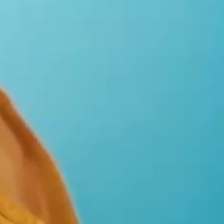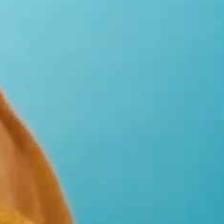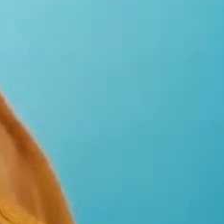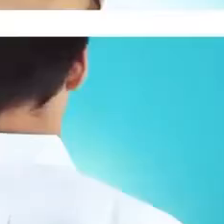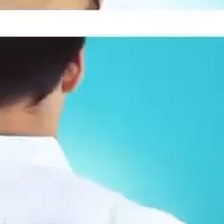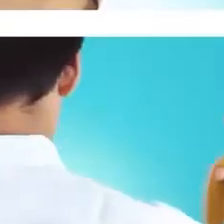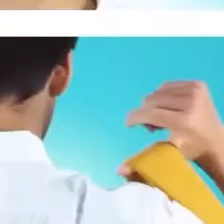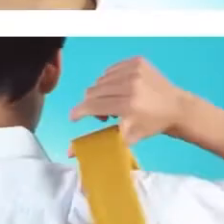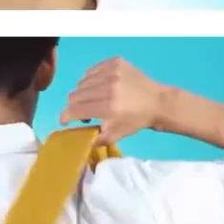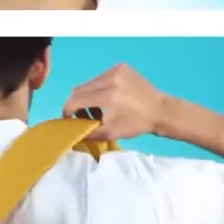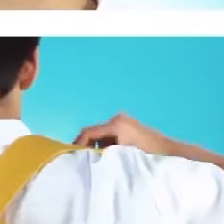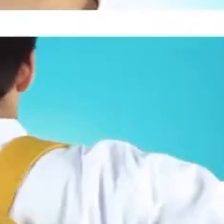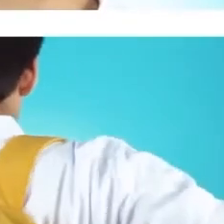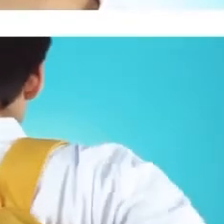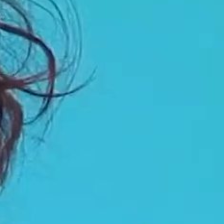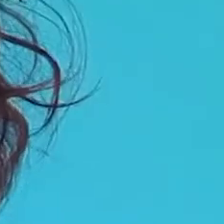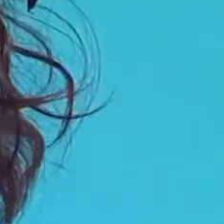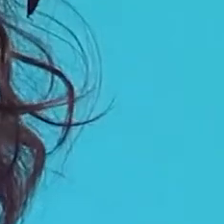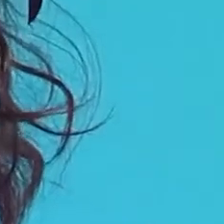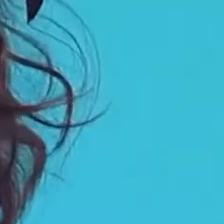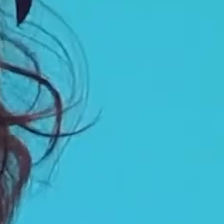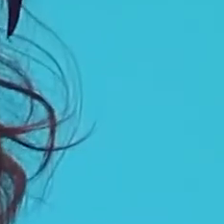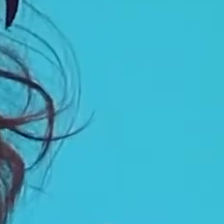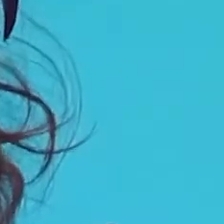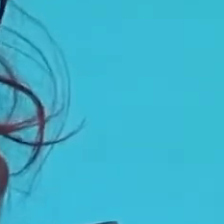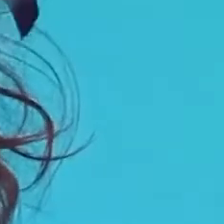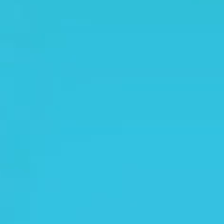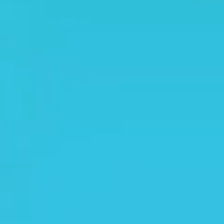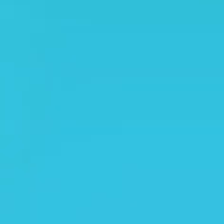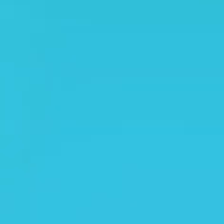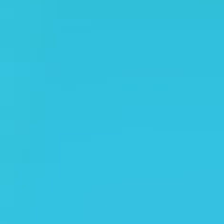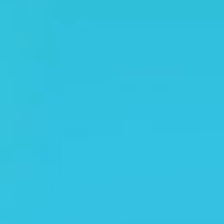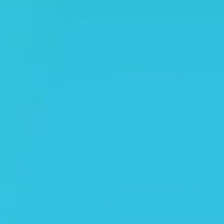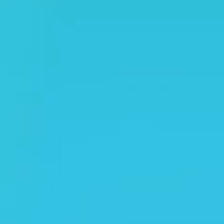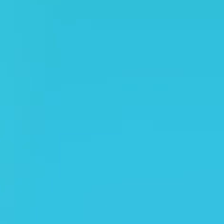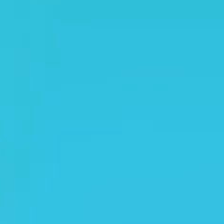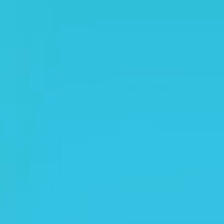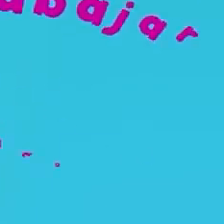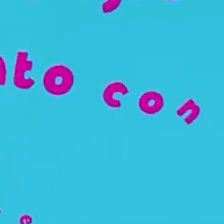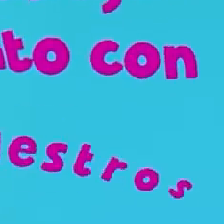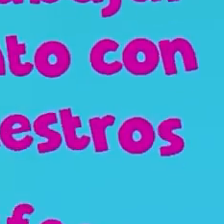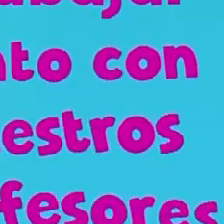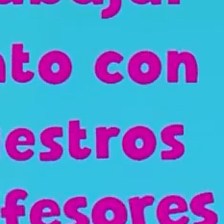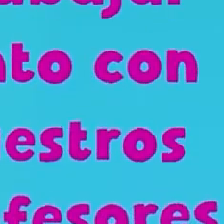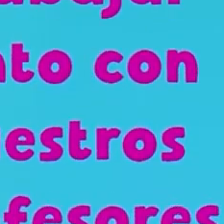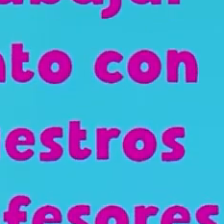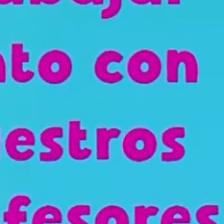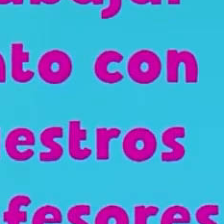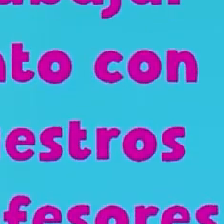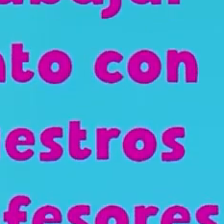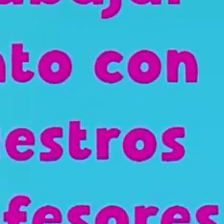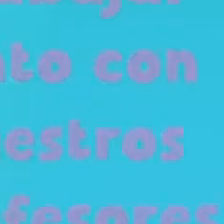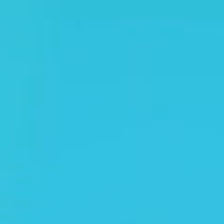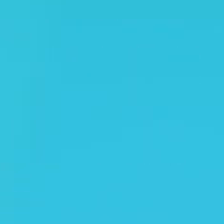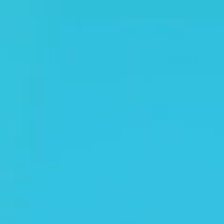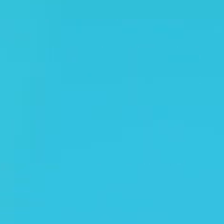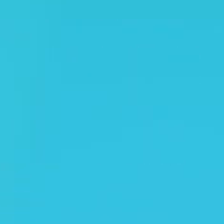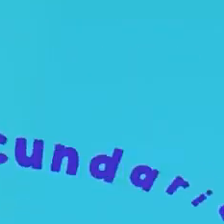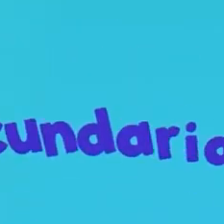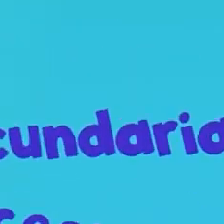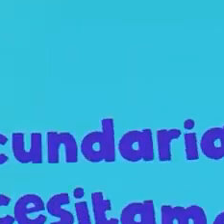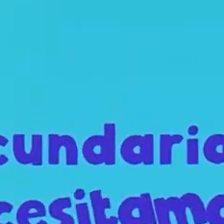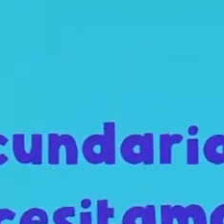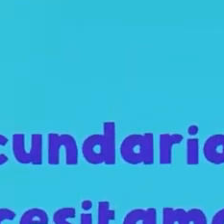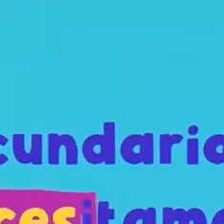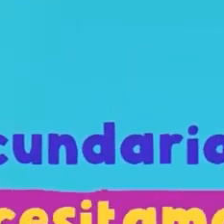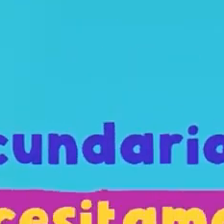Es el momento. Yo estoy listo. Estamos listos para regresar. Pero también estamos listos para trabajar junto con nuestros profesores y convertir en la